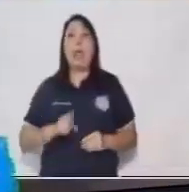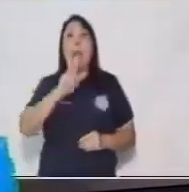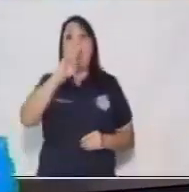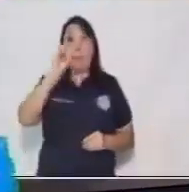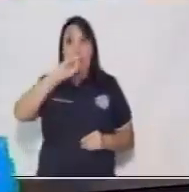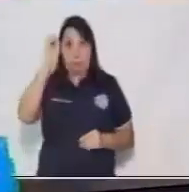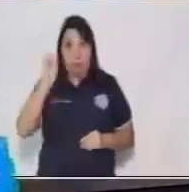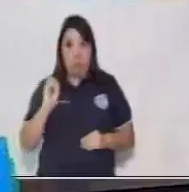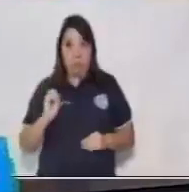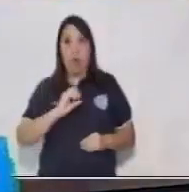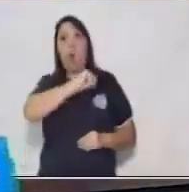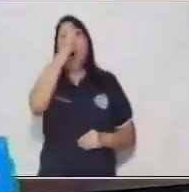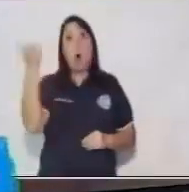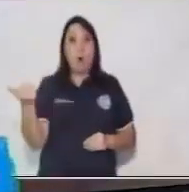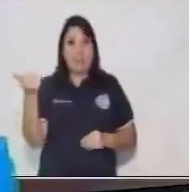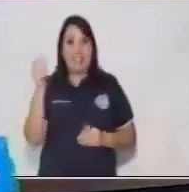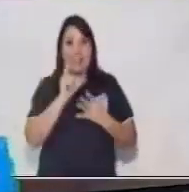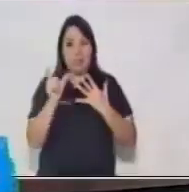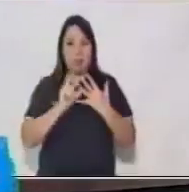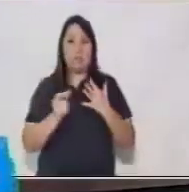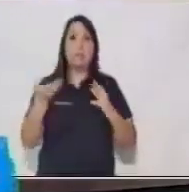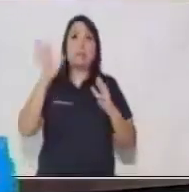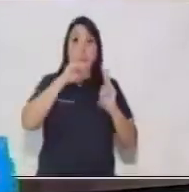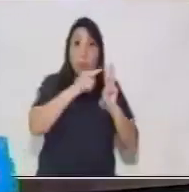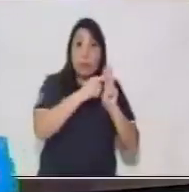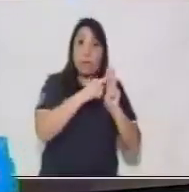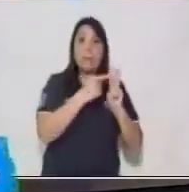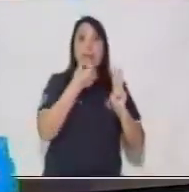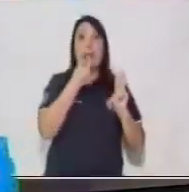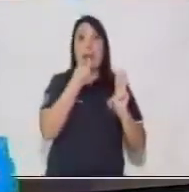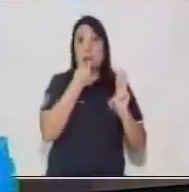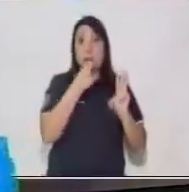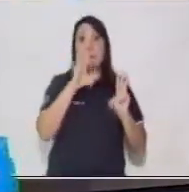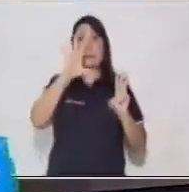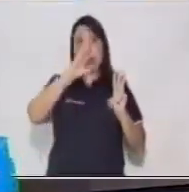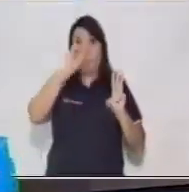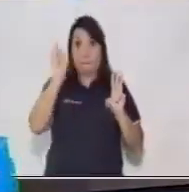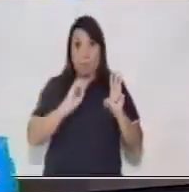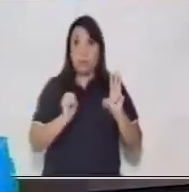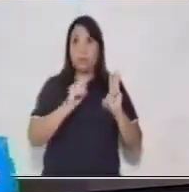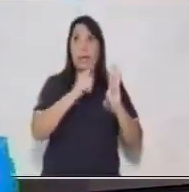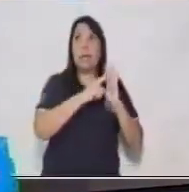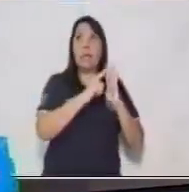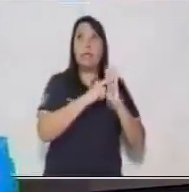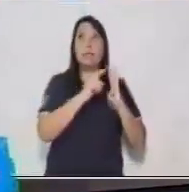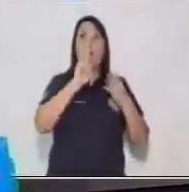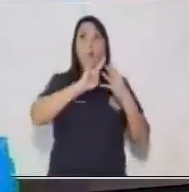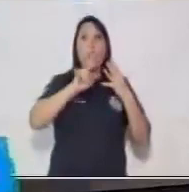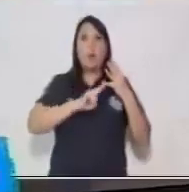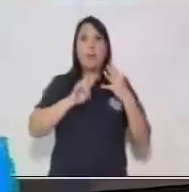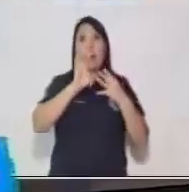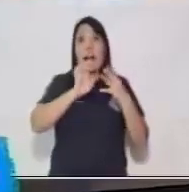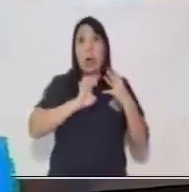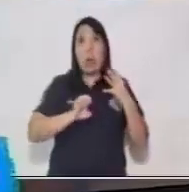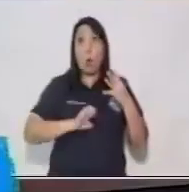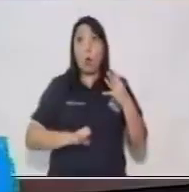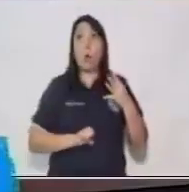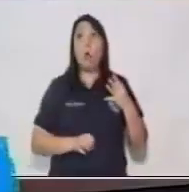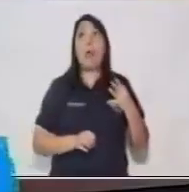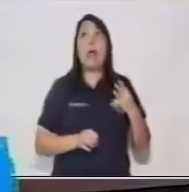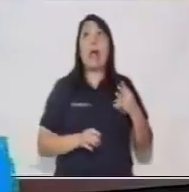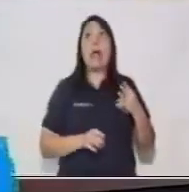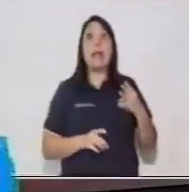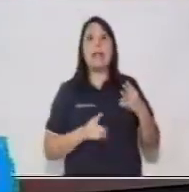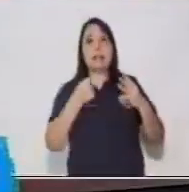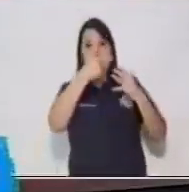20%, luego sigue el gasto de la medicina, luego útiles escolares y transporte.